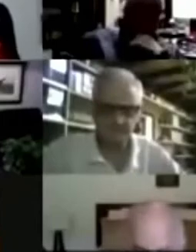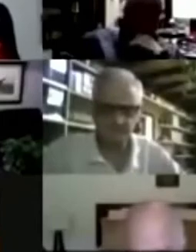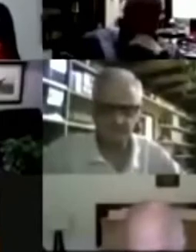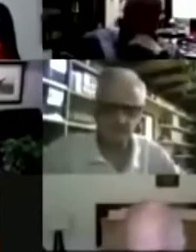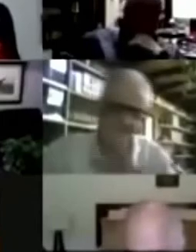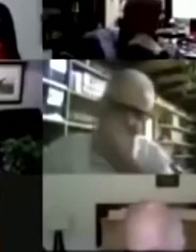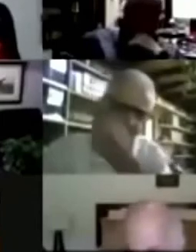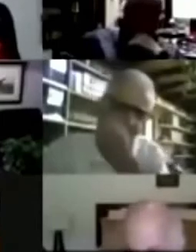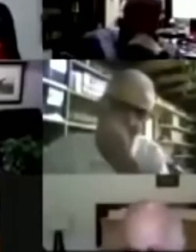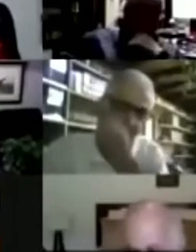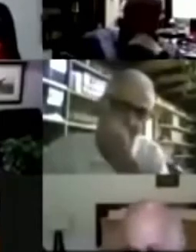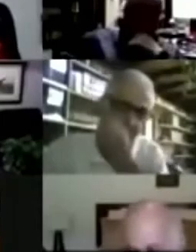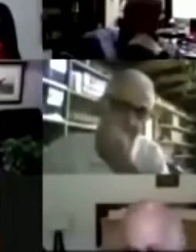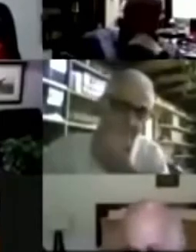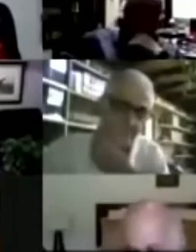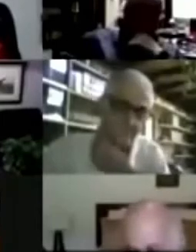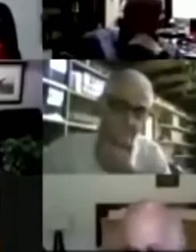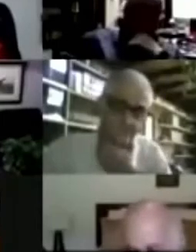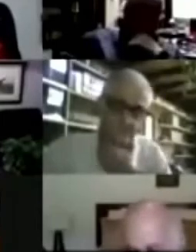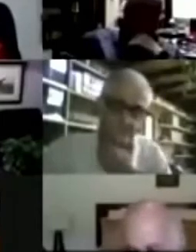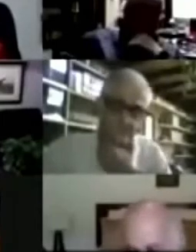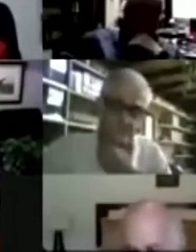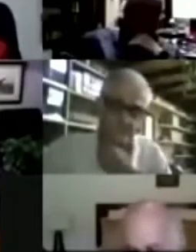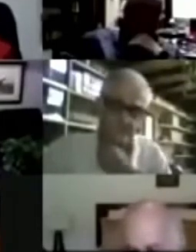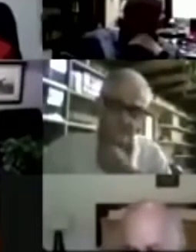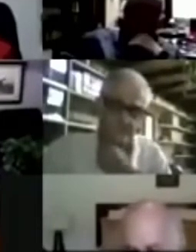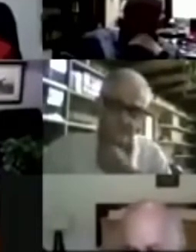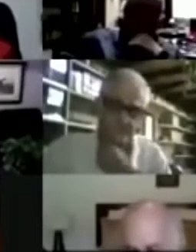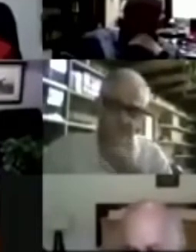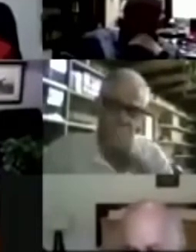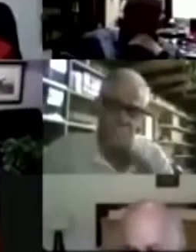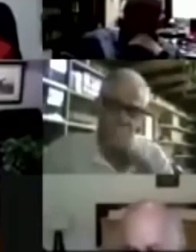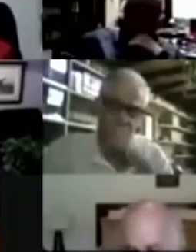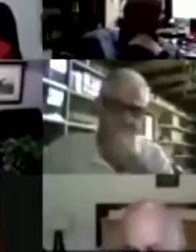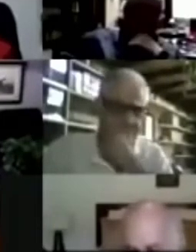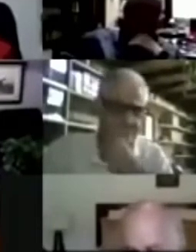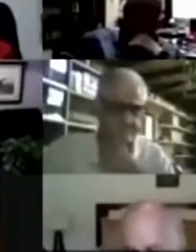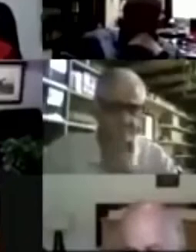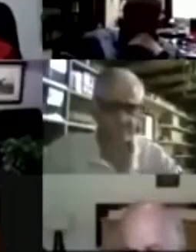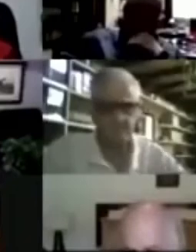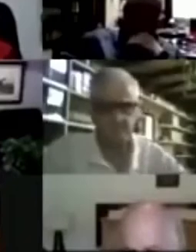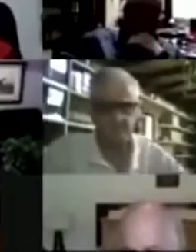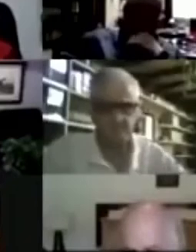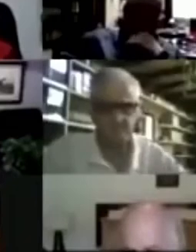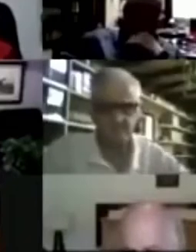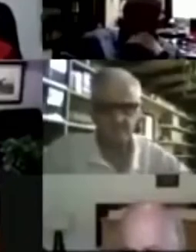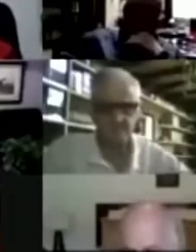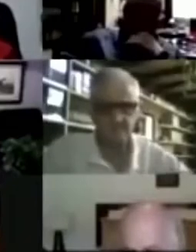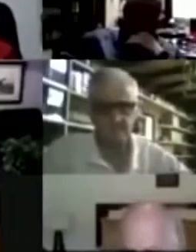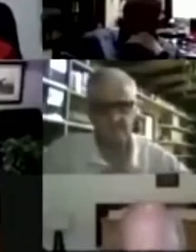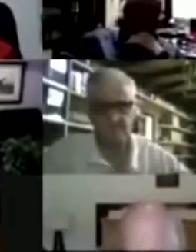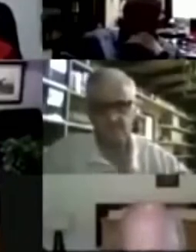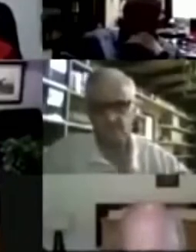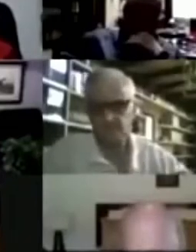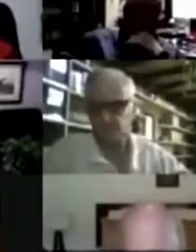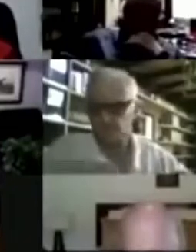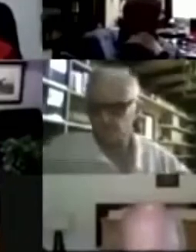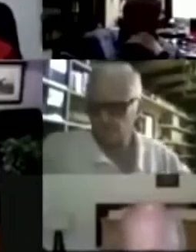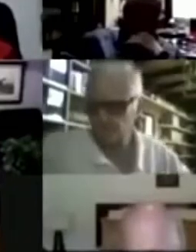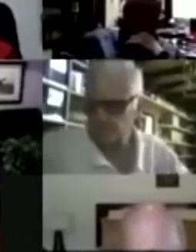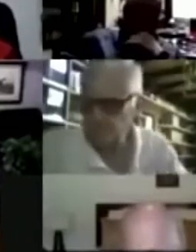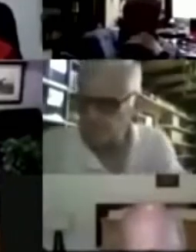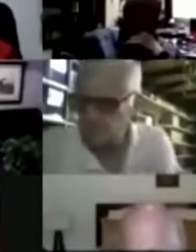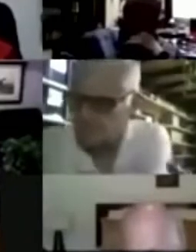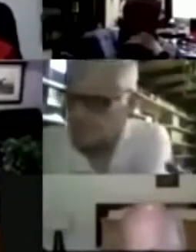más simples, eso que está en el círculo rojo, tarde o temprano se vuelve